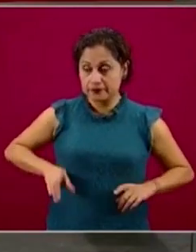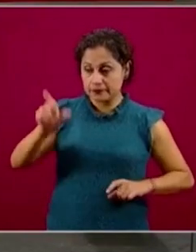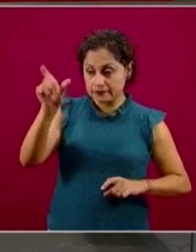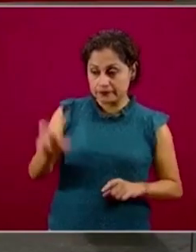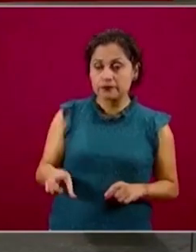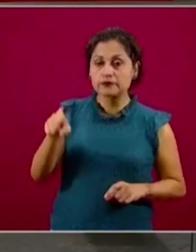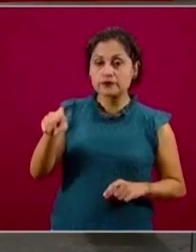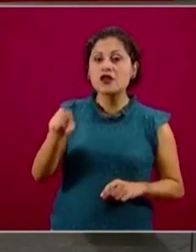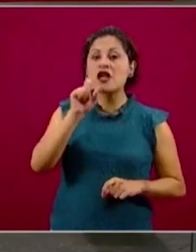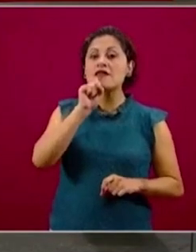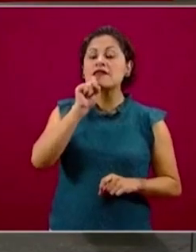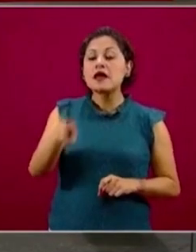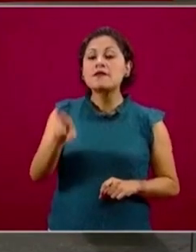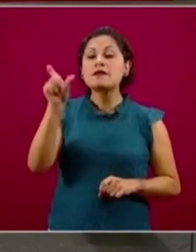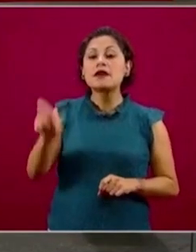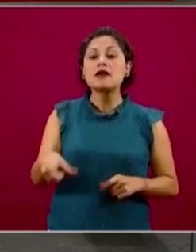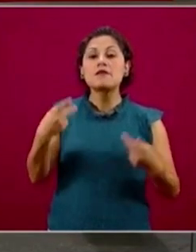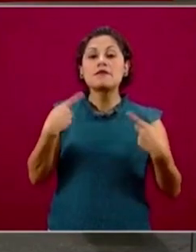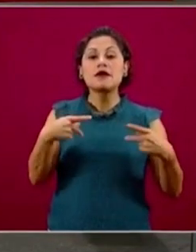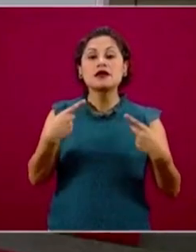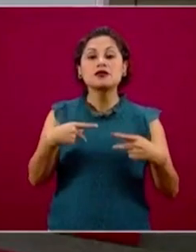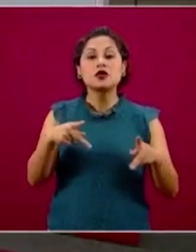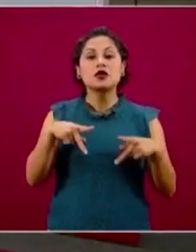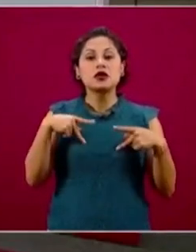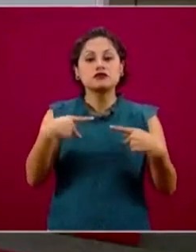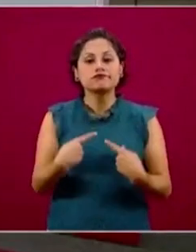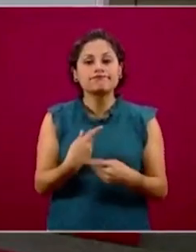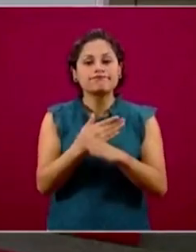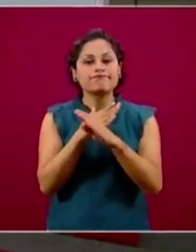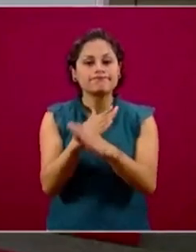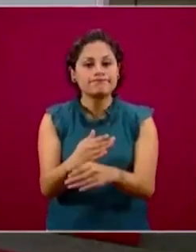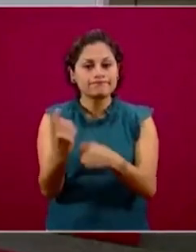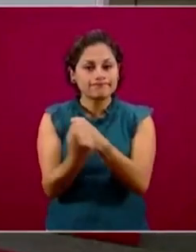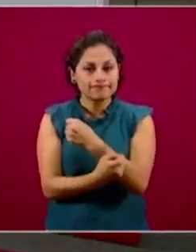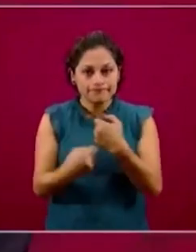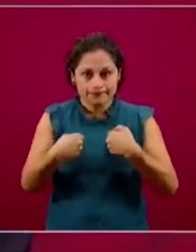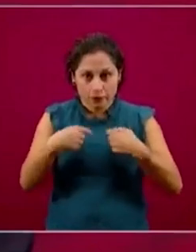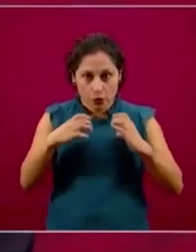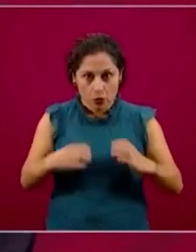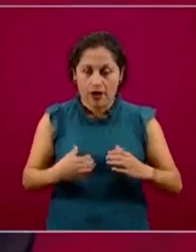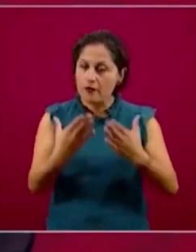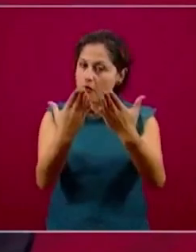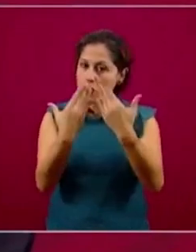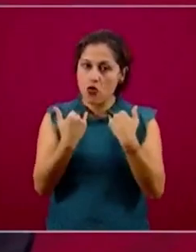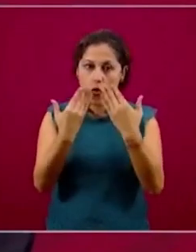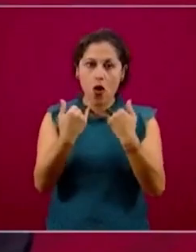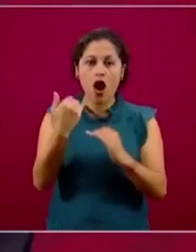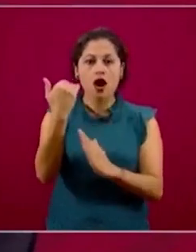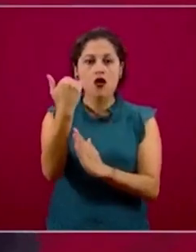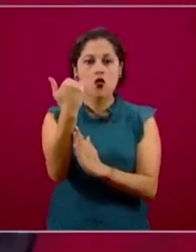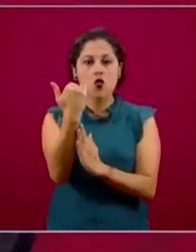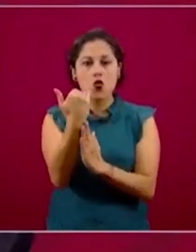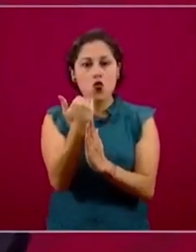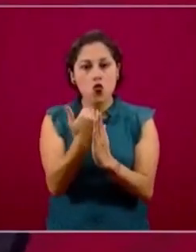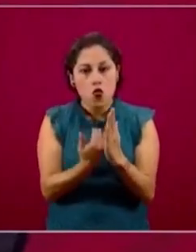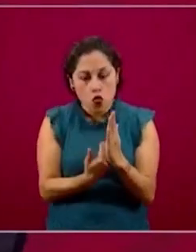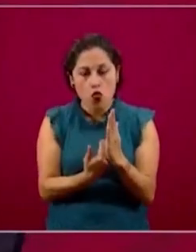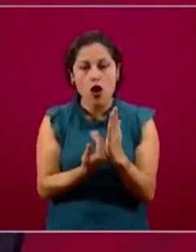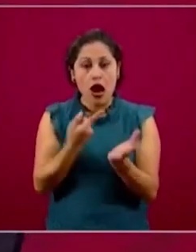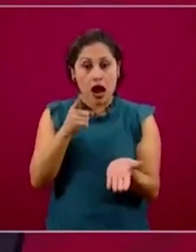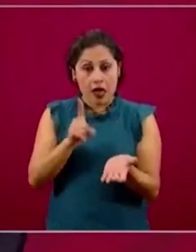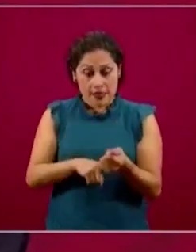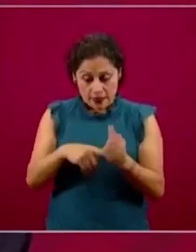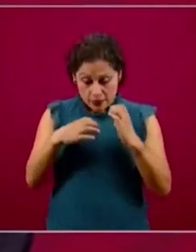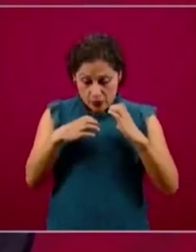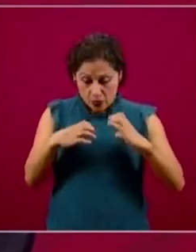inmunosupresión, abatido, deprimido, disminuido, el sistema inmune, el sistema de defensas del